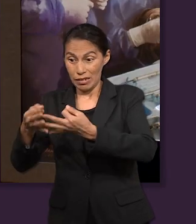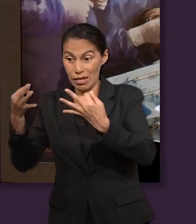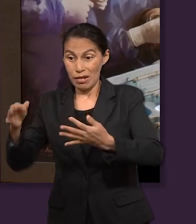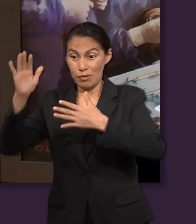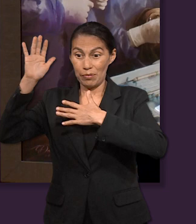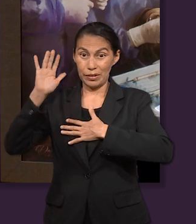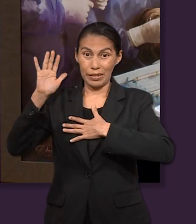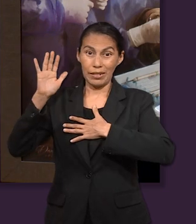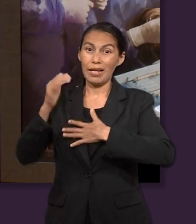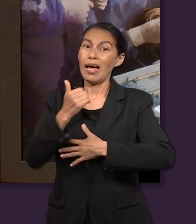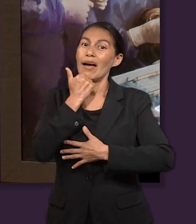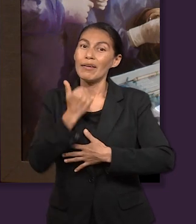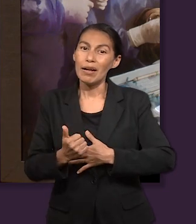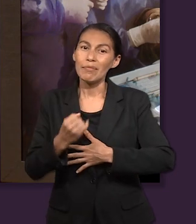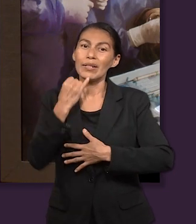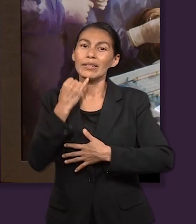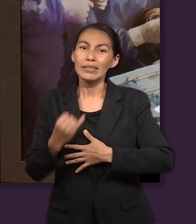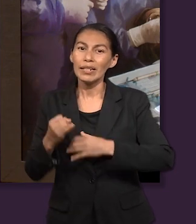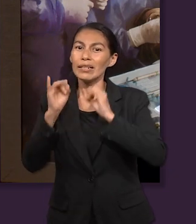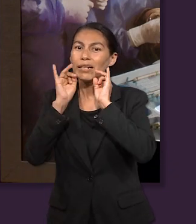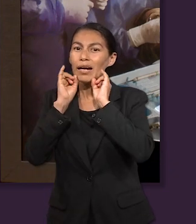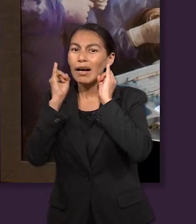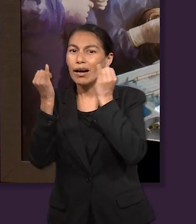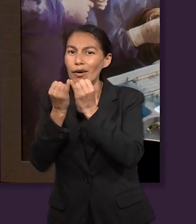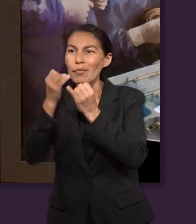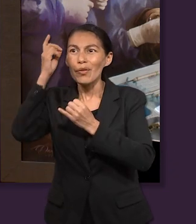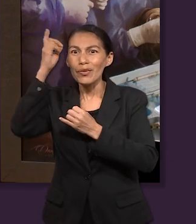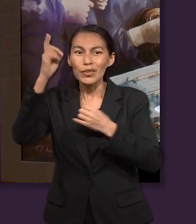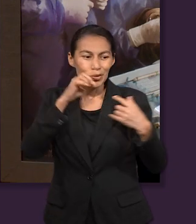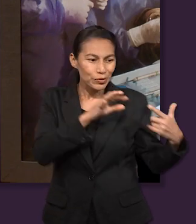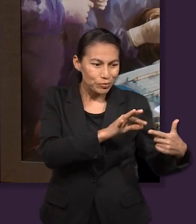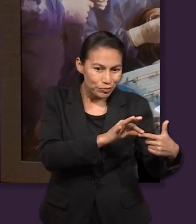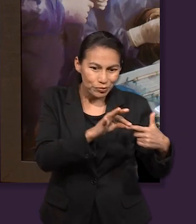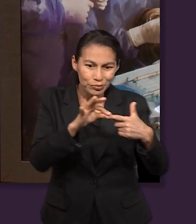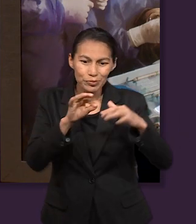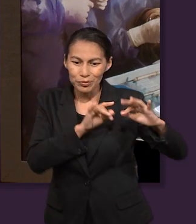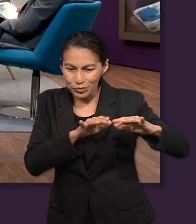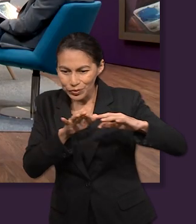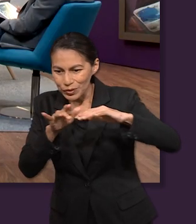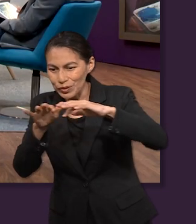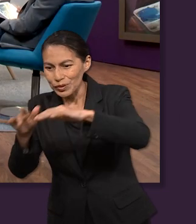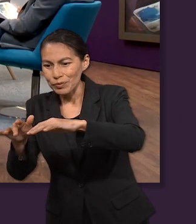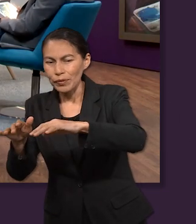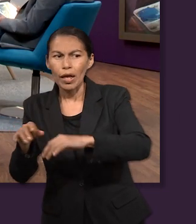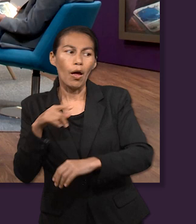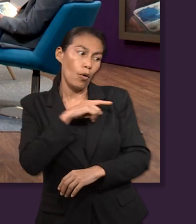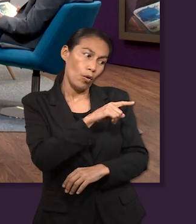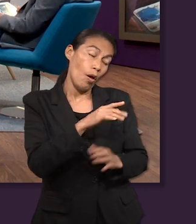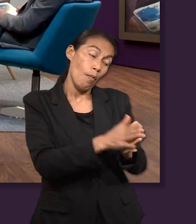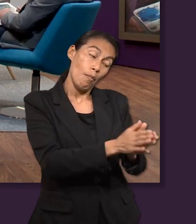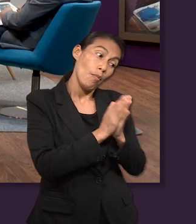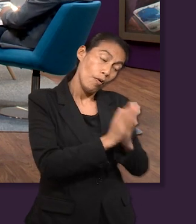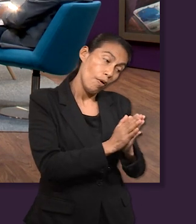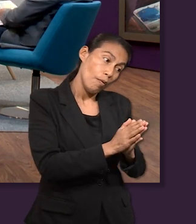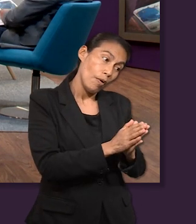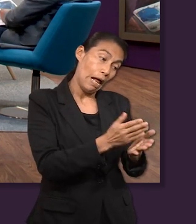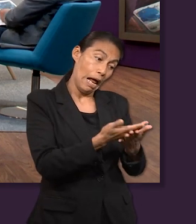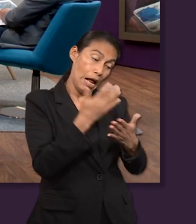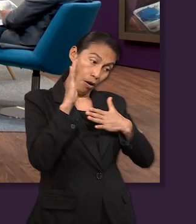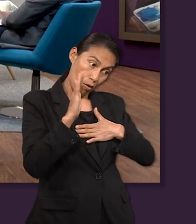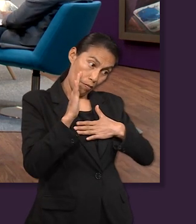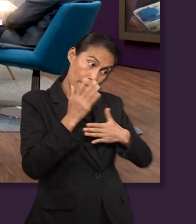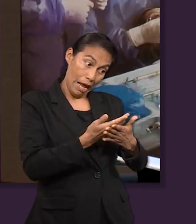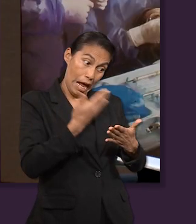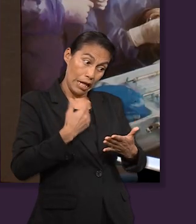a la tierra que juró Abraham, Isaac y Jacob. E hizo jurar José a los hijos de Israel